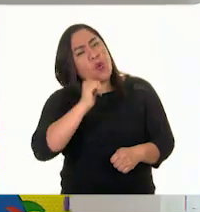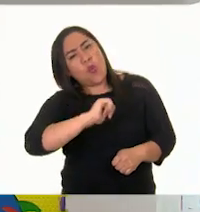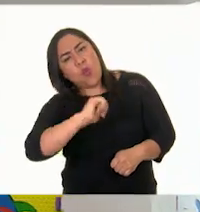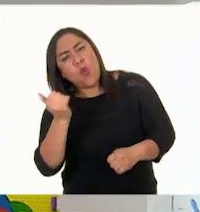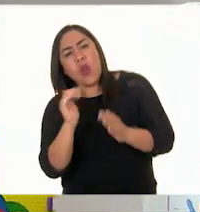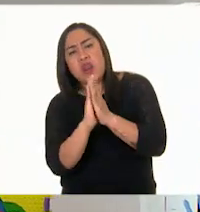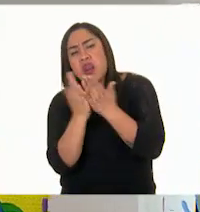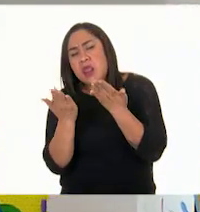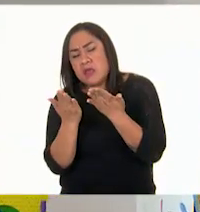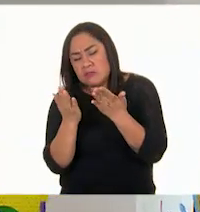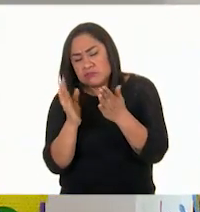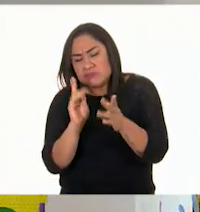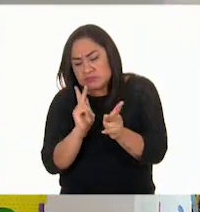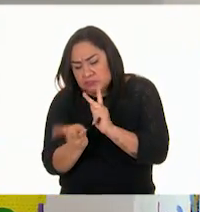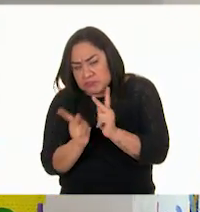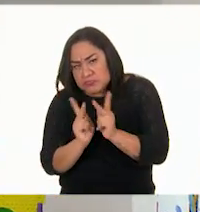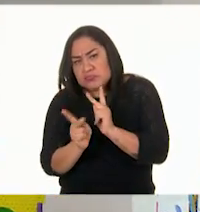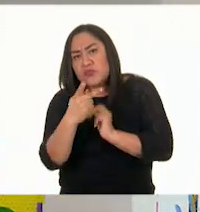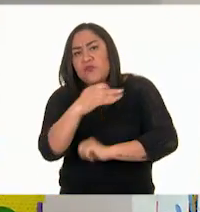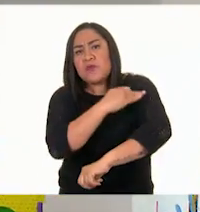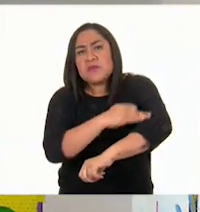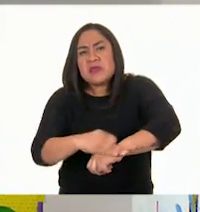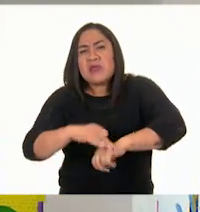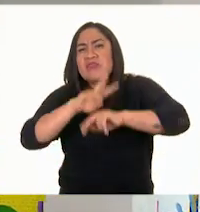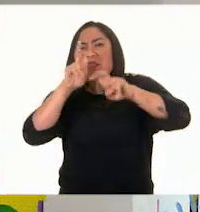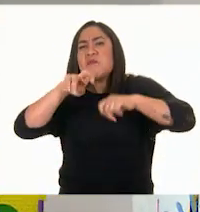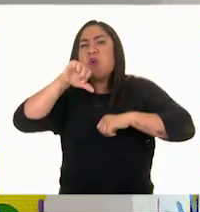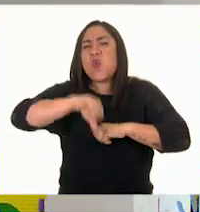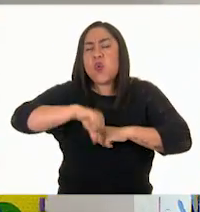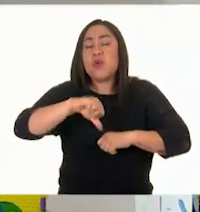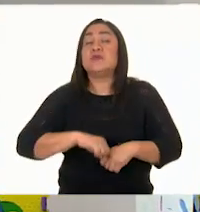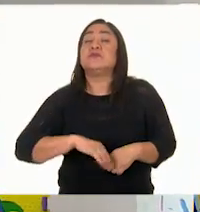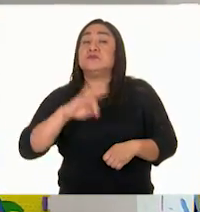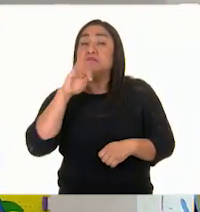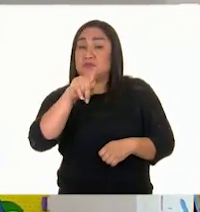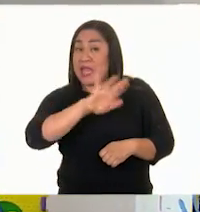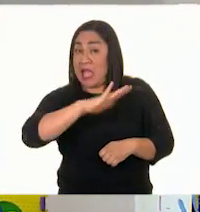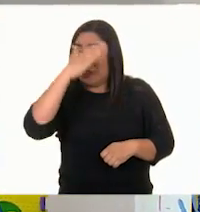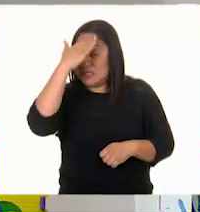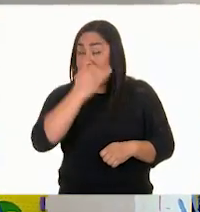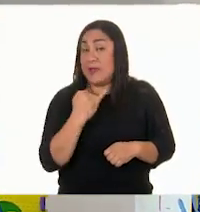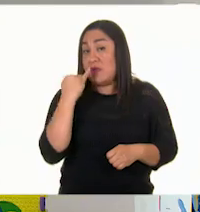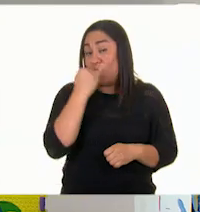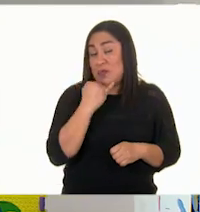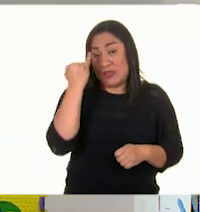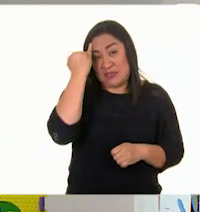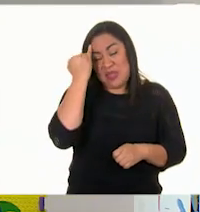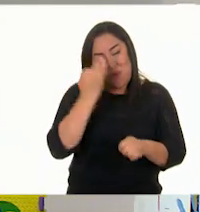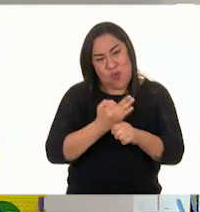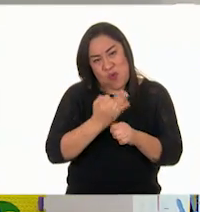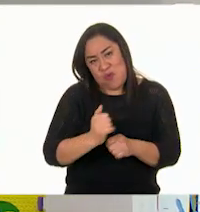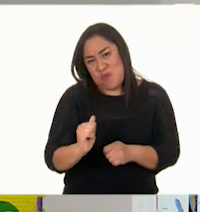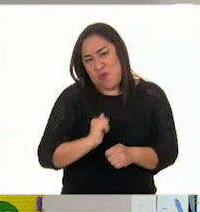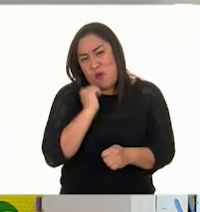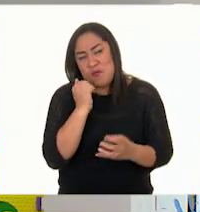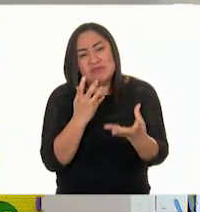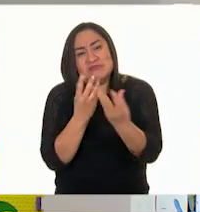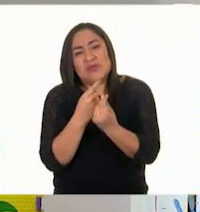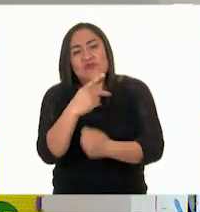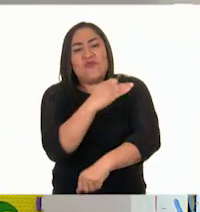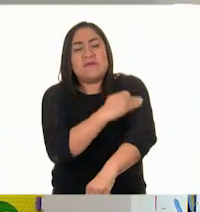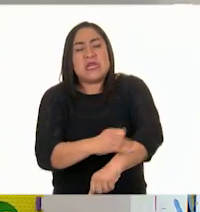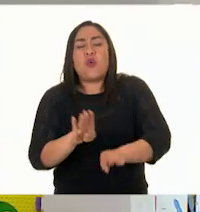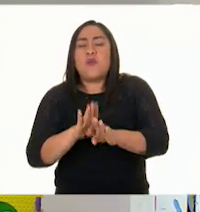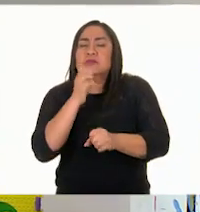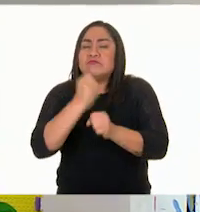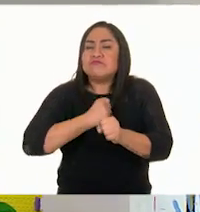libros y comenta el tema de hoy con tu familia. Si tienes la fortuna de hablar una lengua indígena, aprovecha también este momento para practicarla y platica con